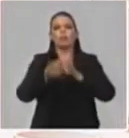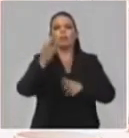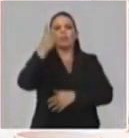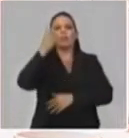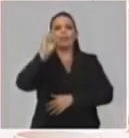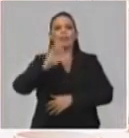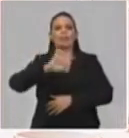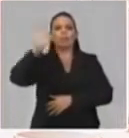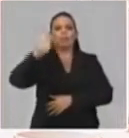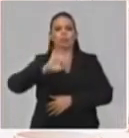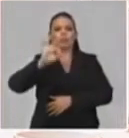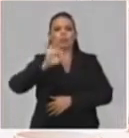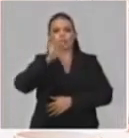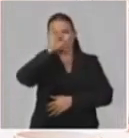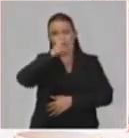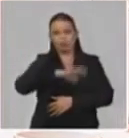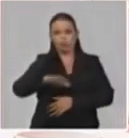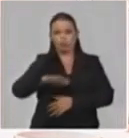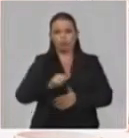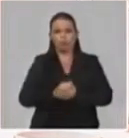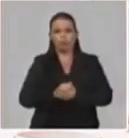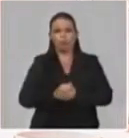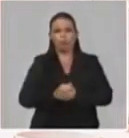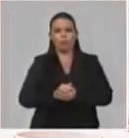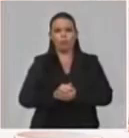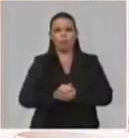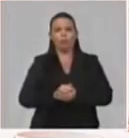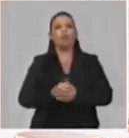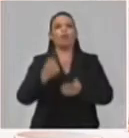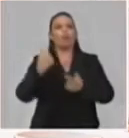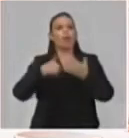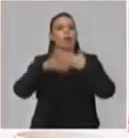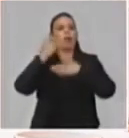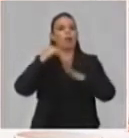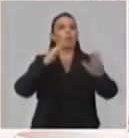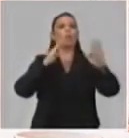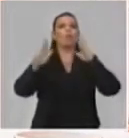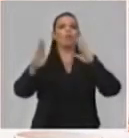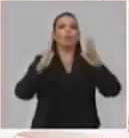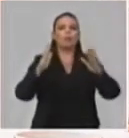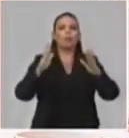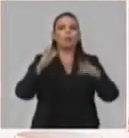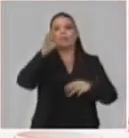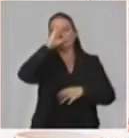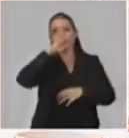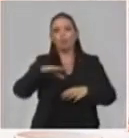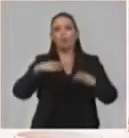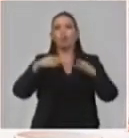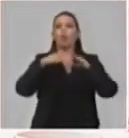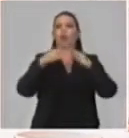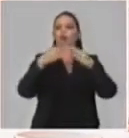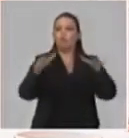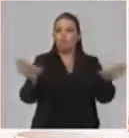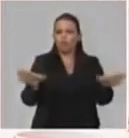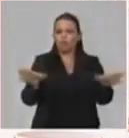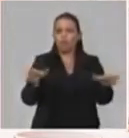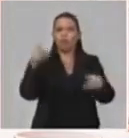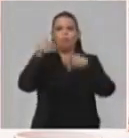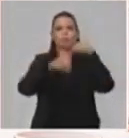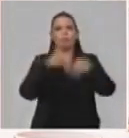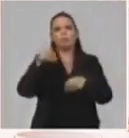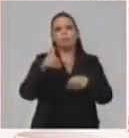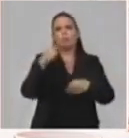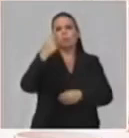infantiles. Hubo una etapa donde teníamos todos los círculos abiertos, círculos donde no asistían los niños, asistía un niño, dos niños, y a